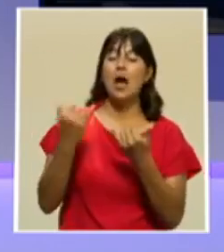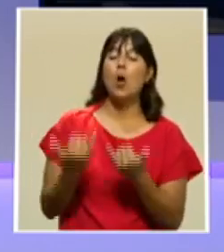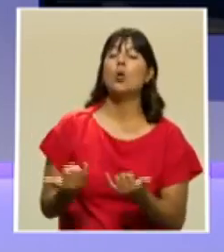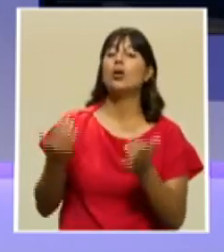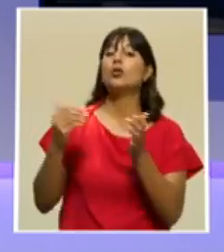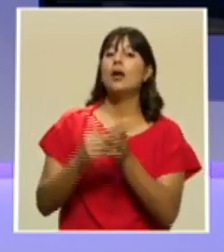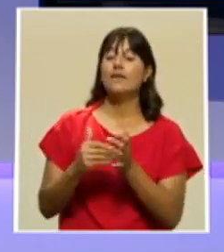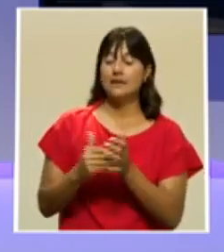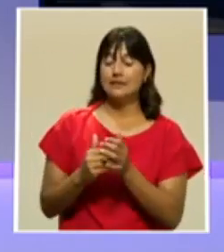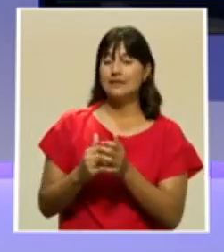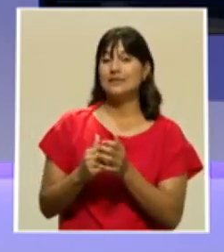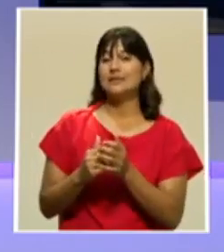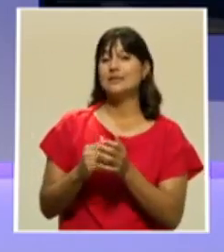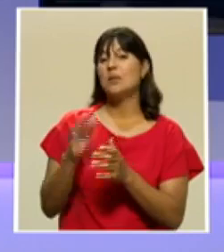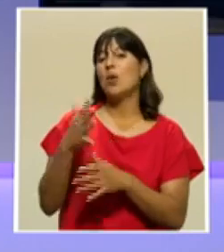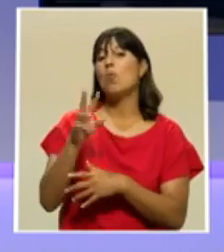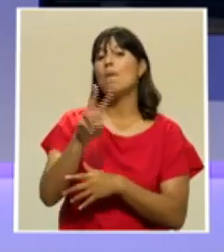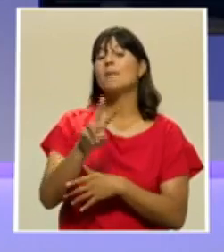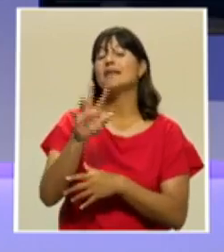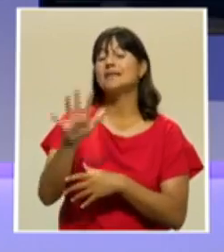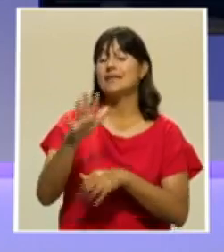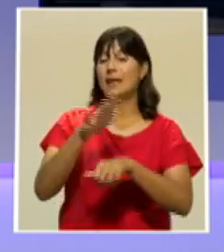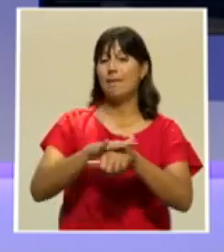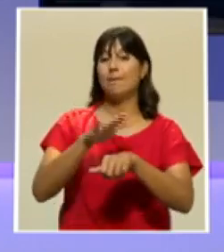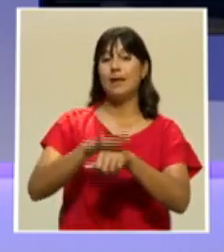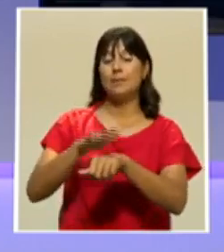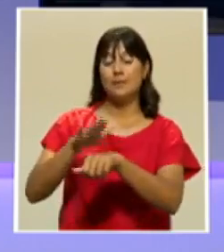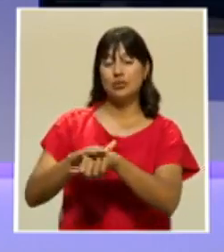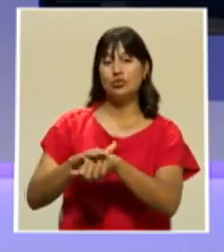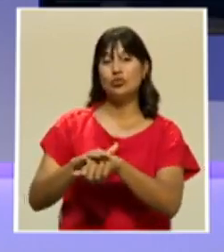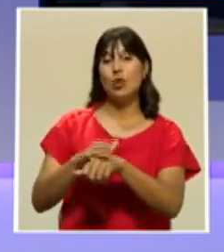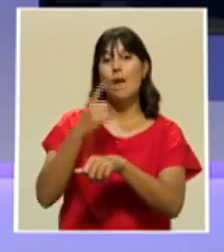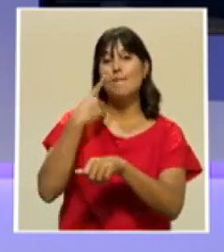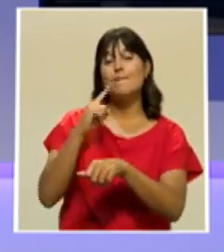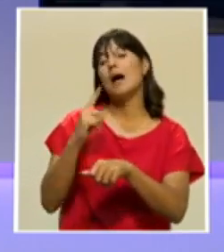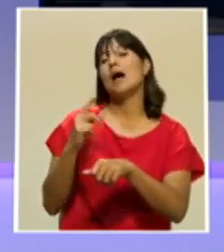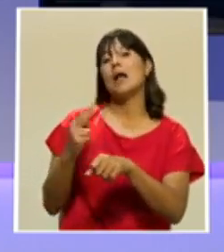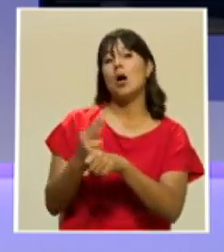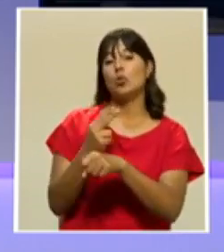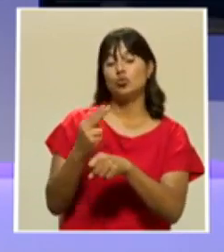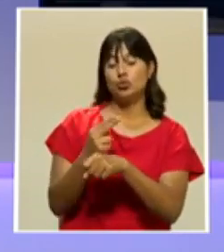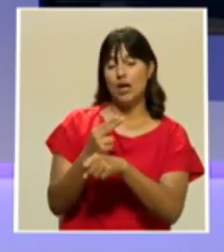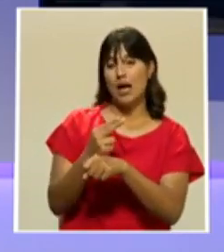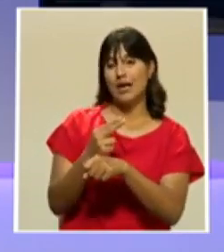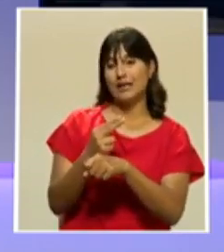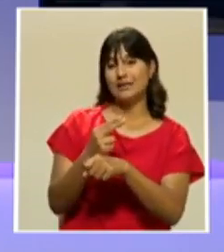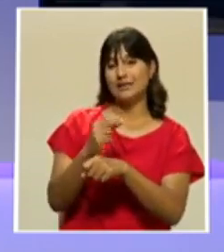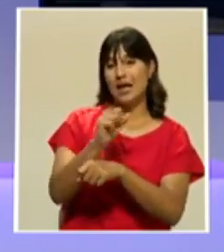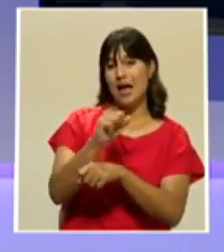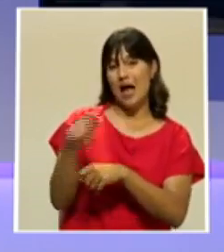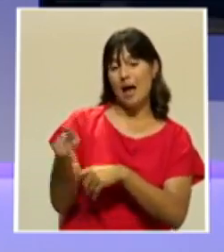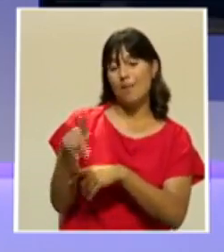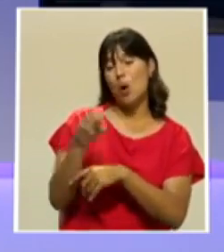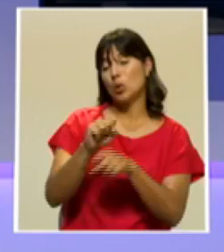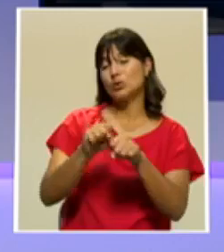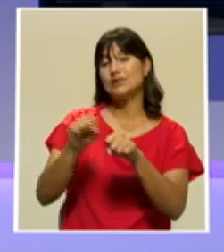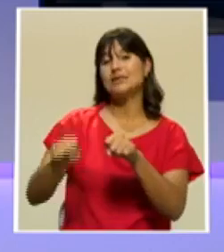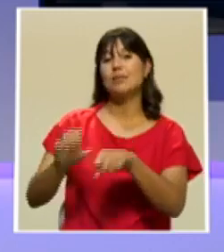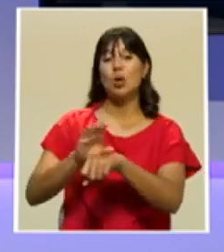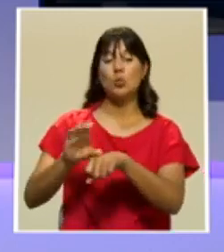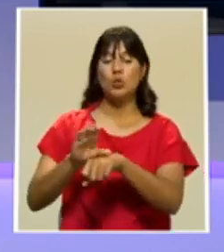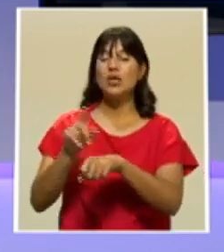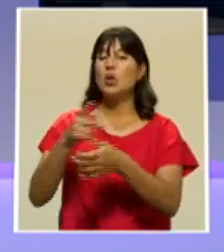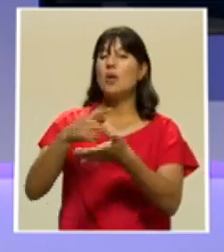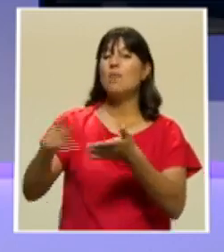existían cerca de 27 licencias. Los dueños de estas licencias recibían entre 2, entre 1.8